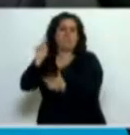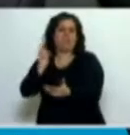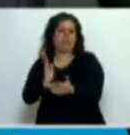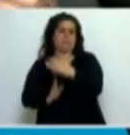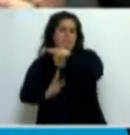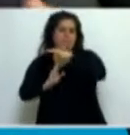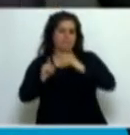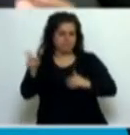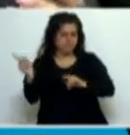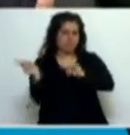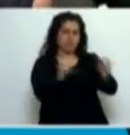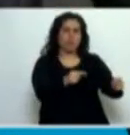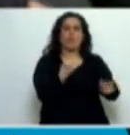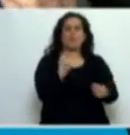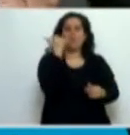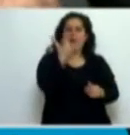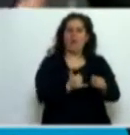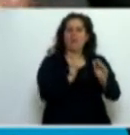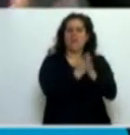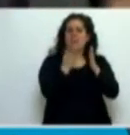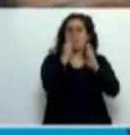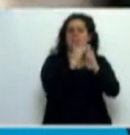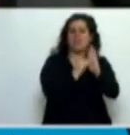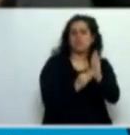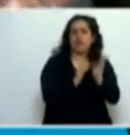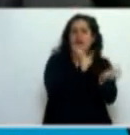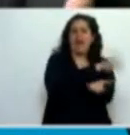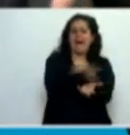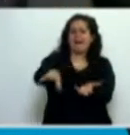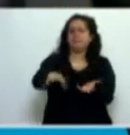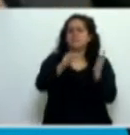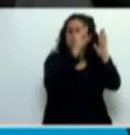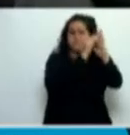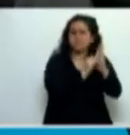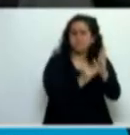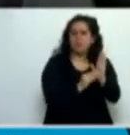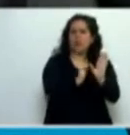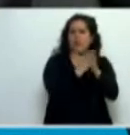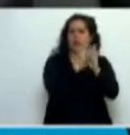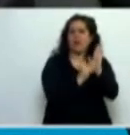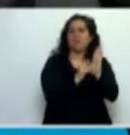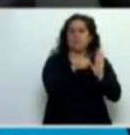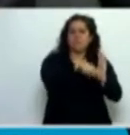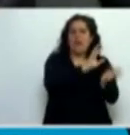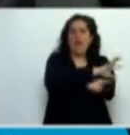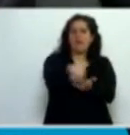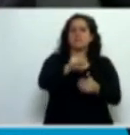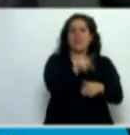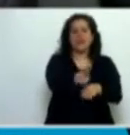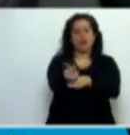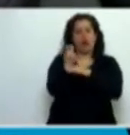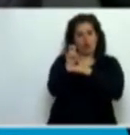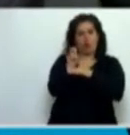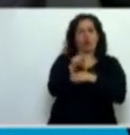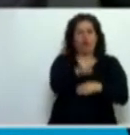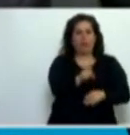de aplicación creará un registro de dichas agencias extrajudiciales de cobro. Y eso me parece que salta